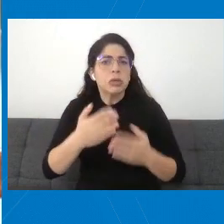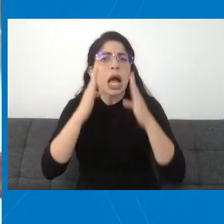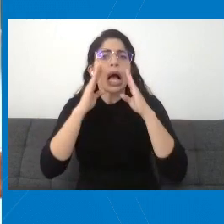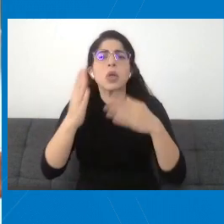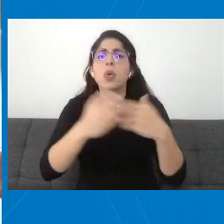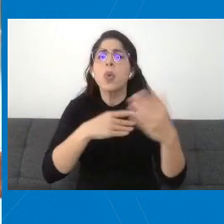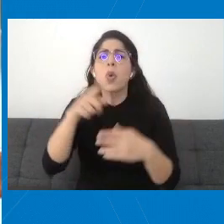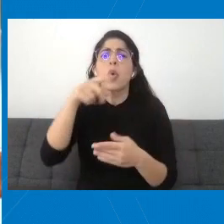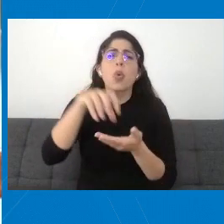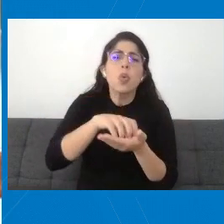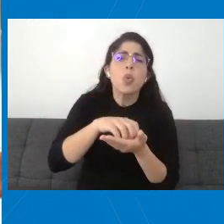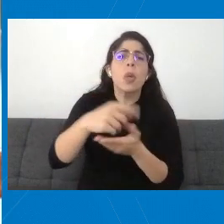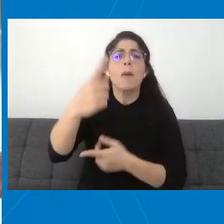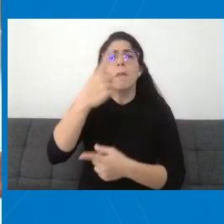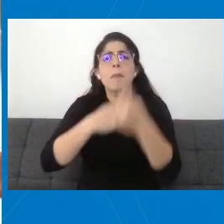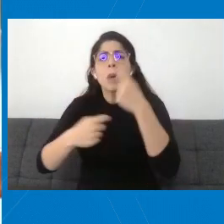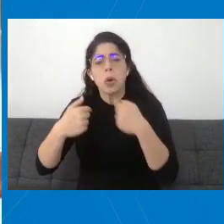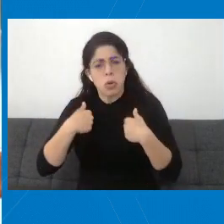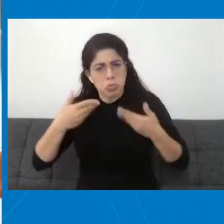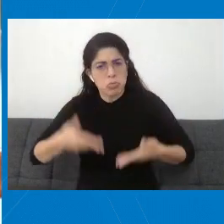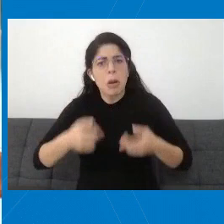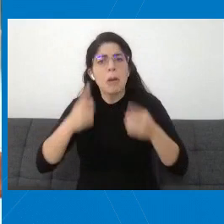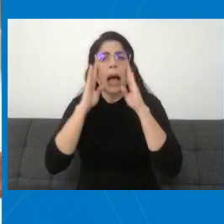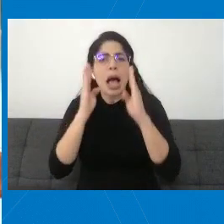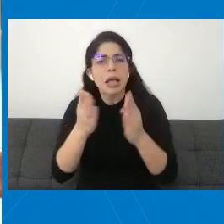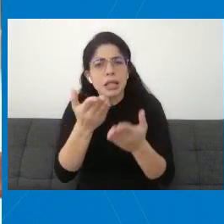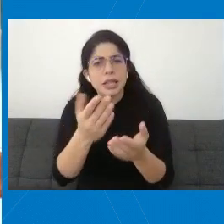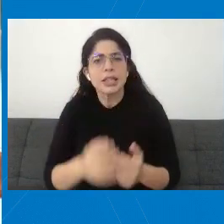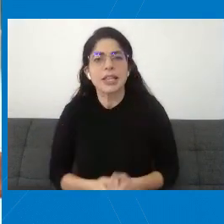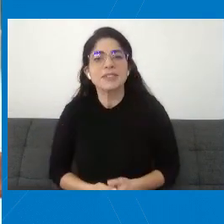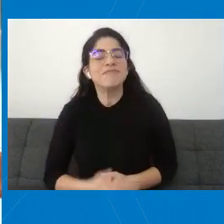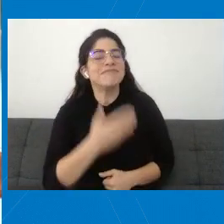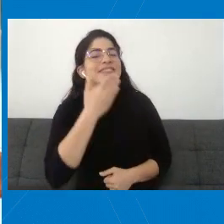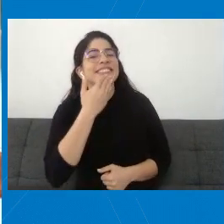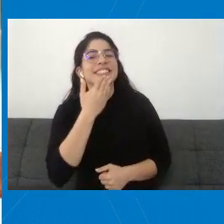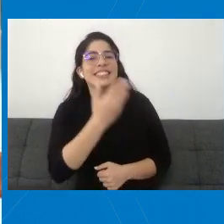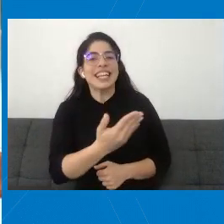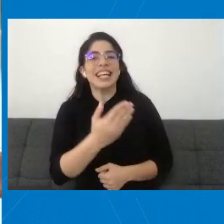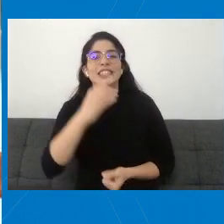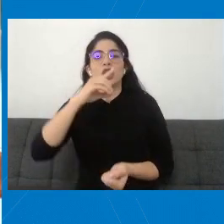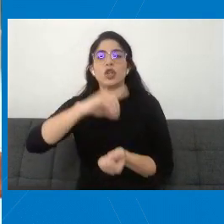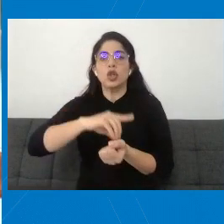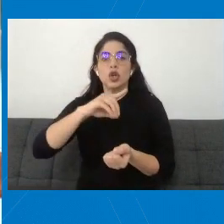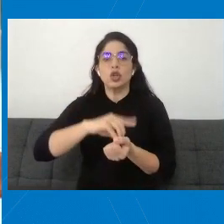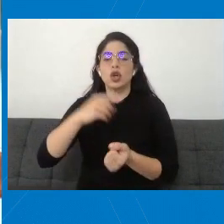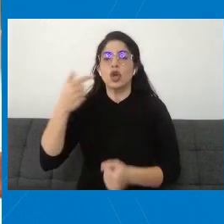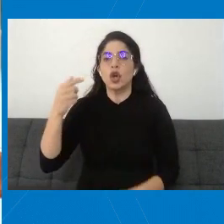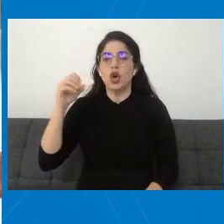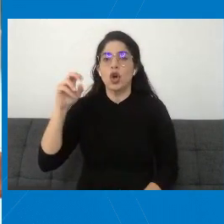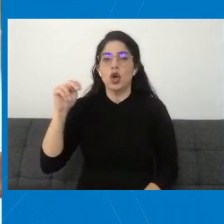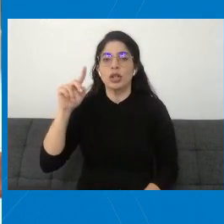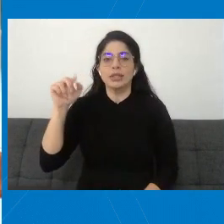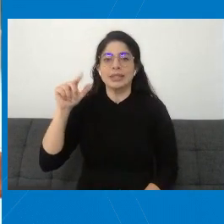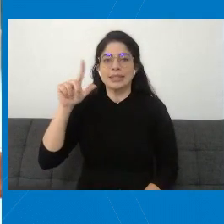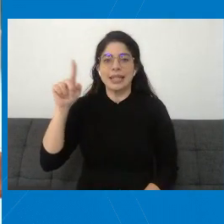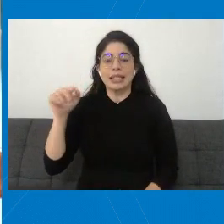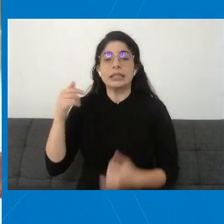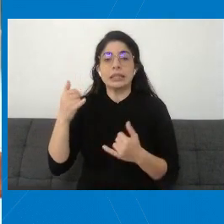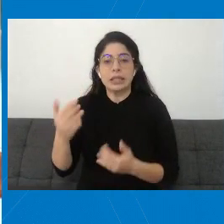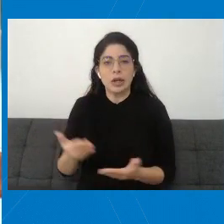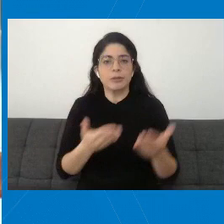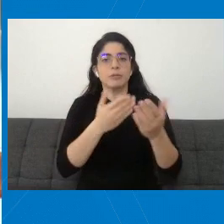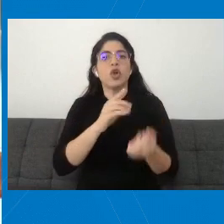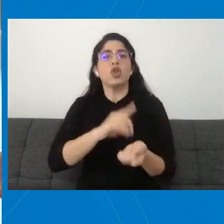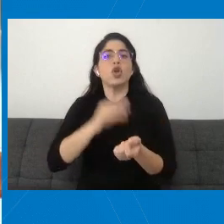cualquier pregunta que tengan al respecto. Muchas gracias, doctor González. Escuchamos a la doctora